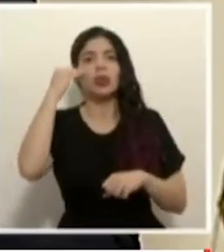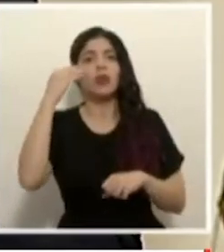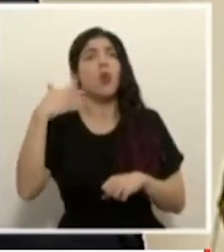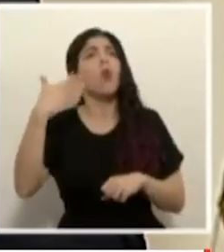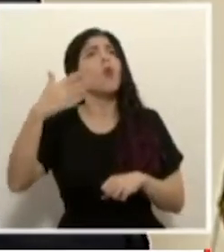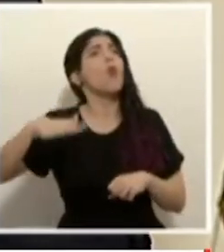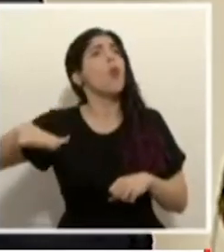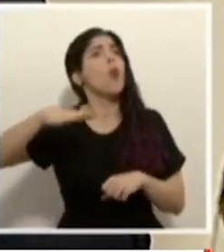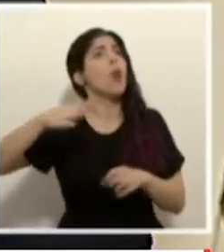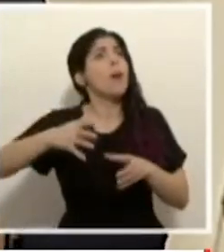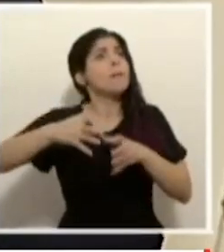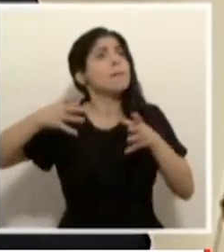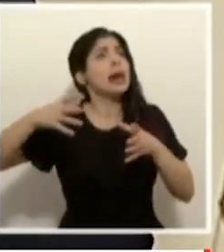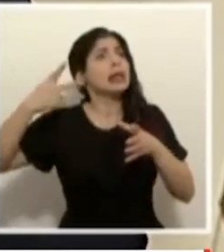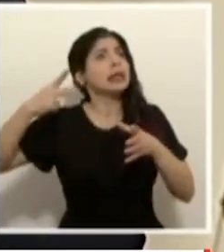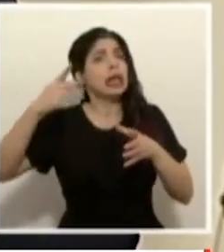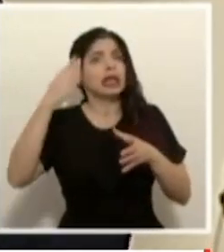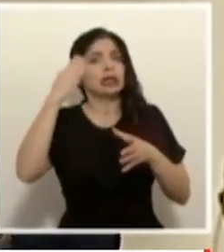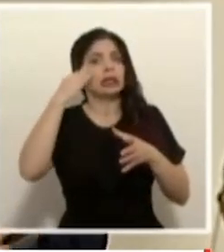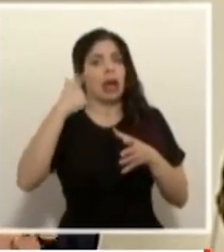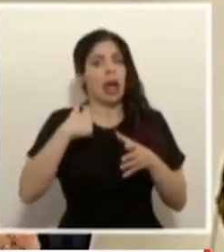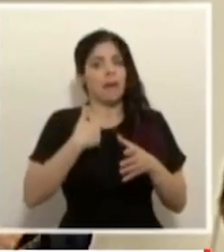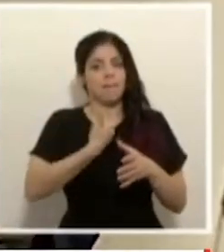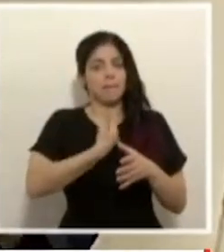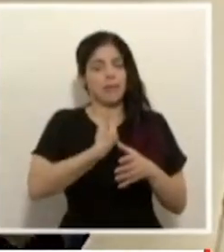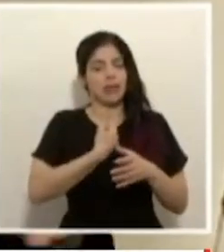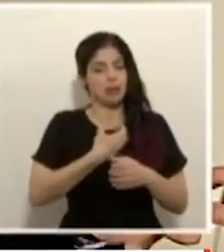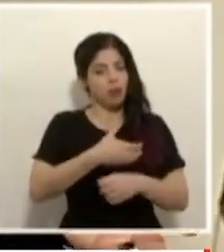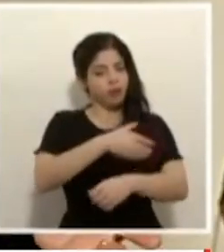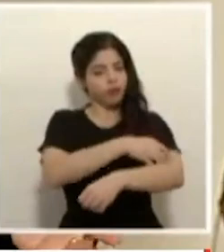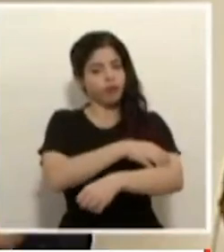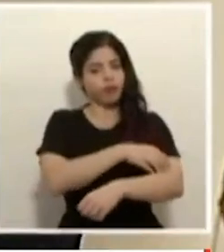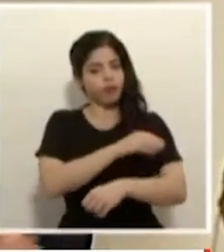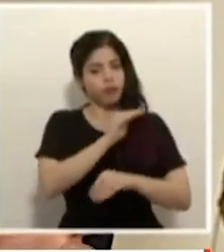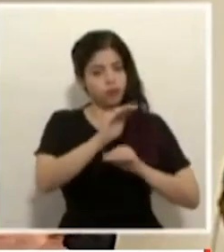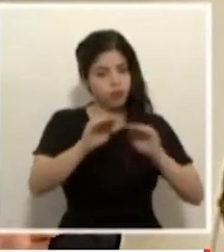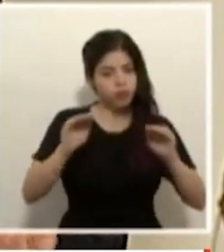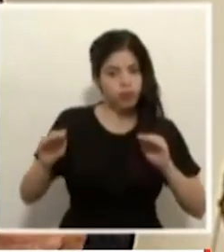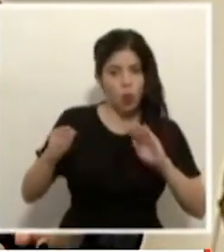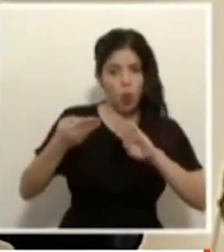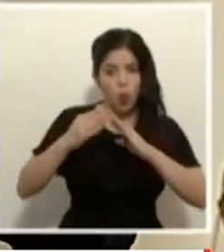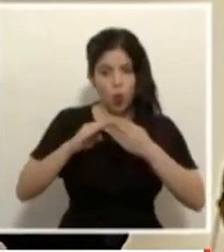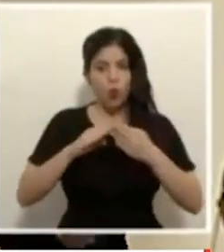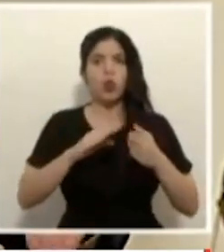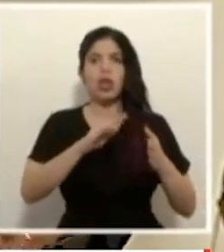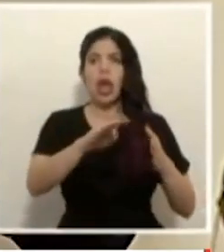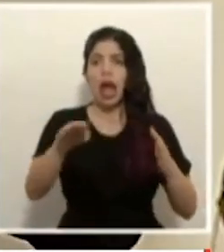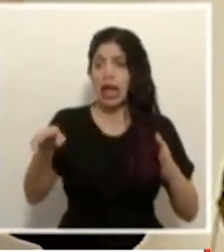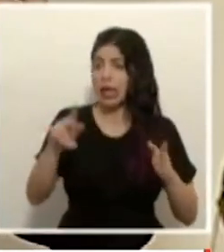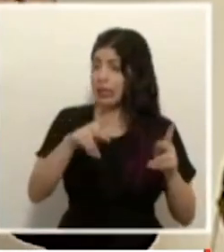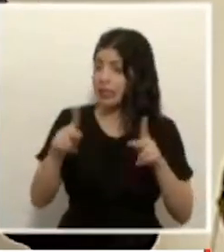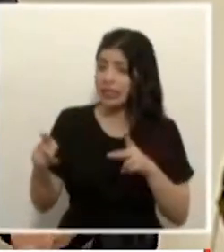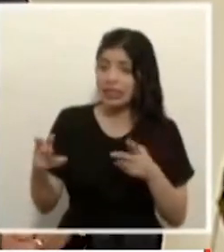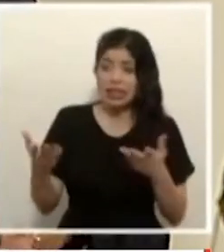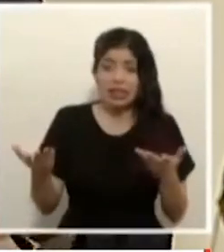incrementados y puedan empoderarse para decirle a su comunidad su ciudadanía gente